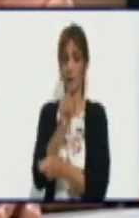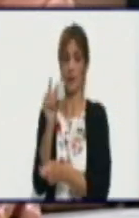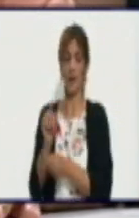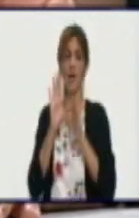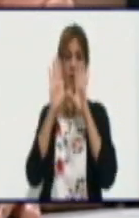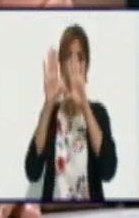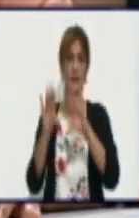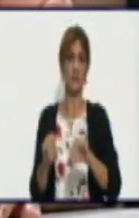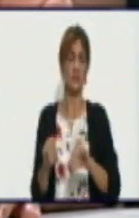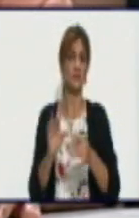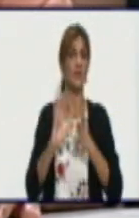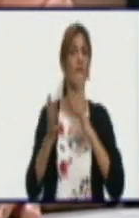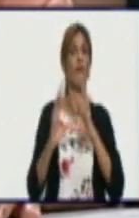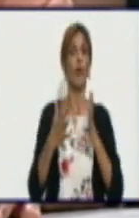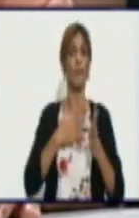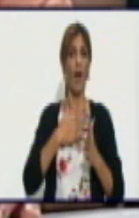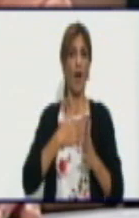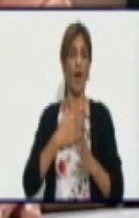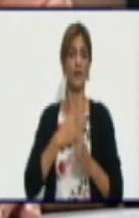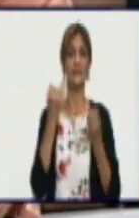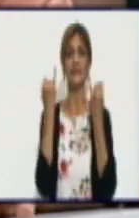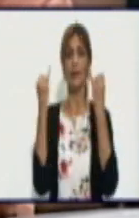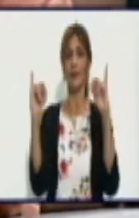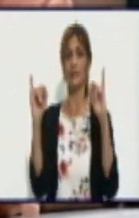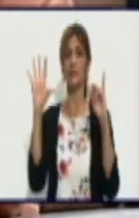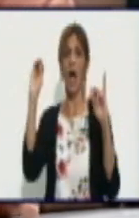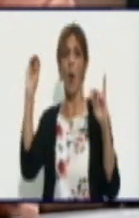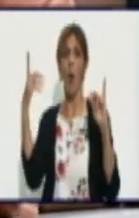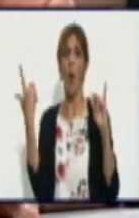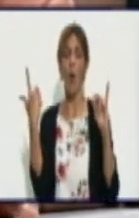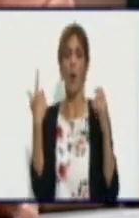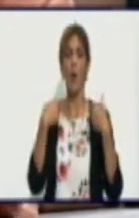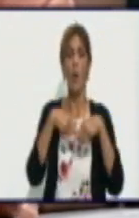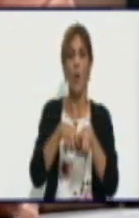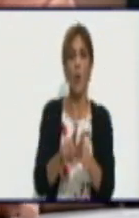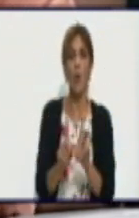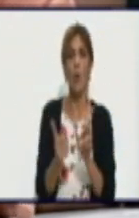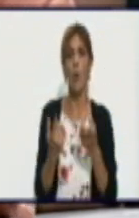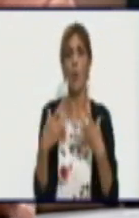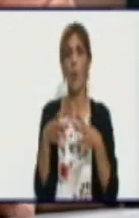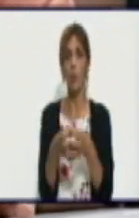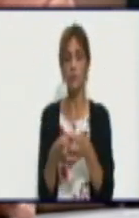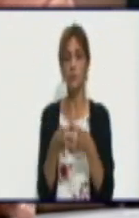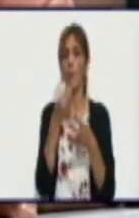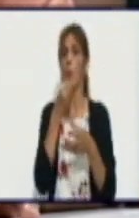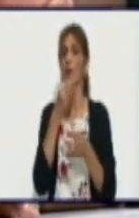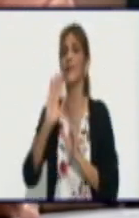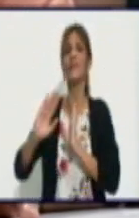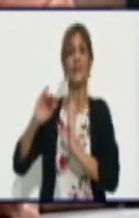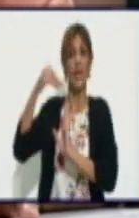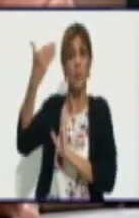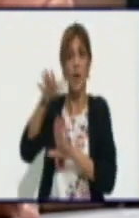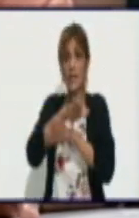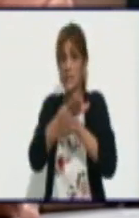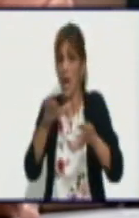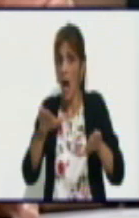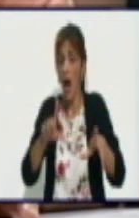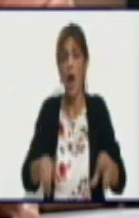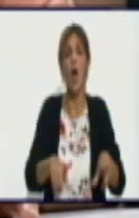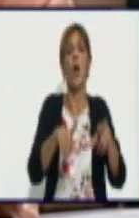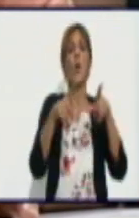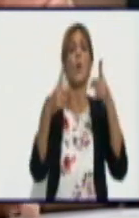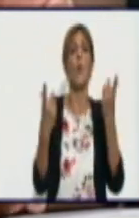de forma independiente o conjunta pueden, después de cumplir su contrato,